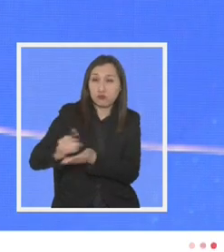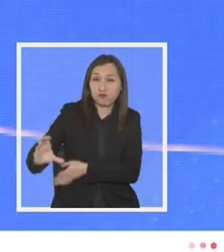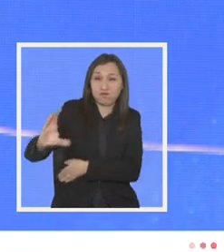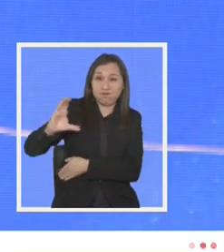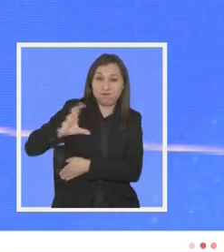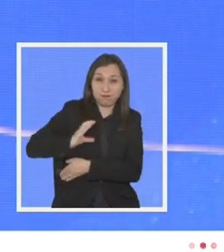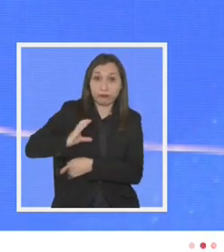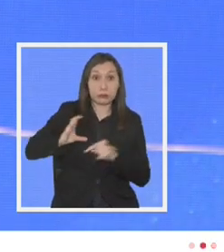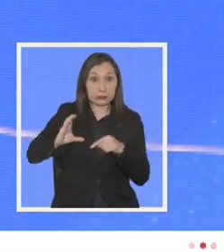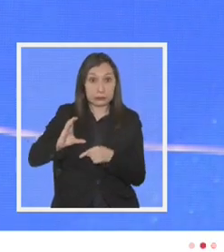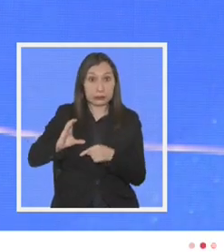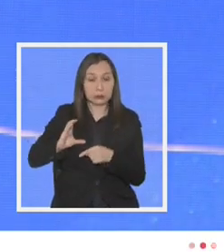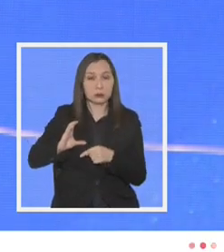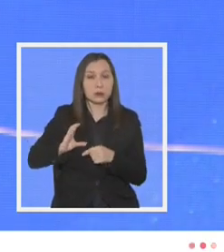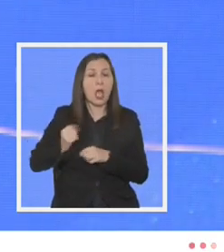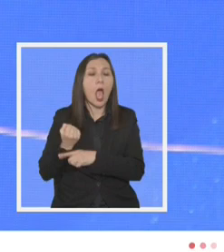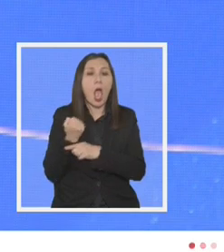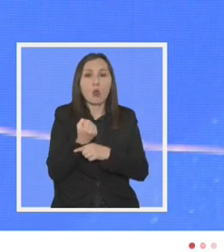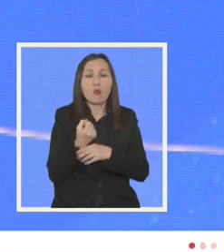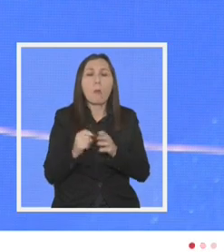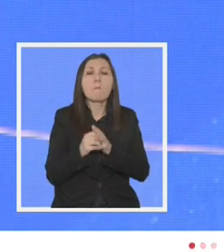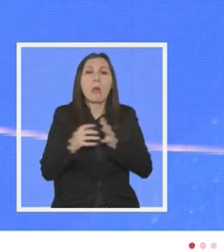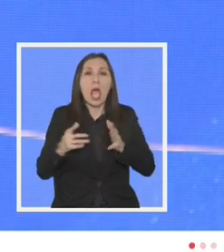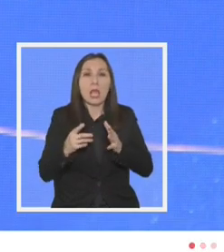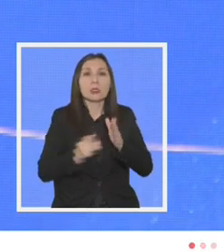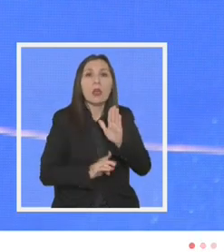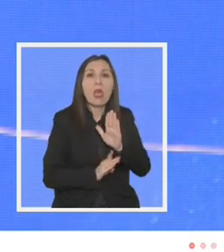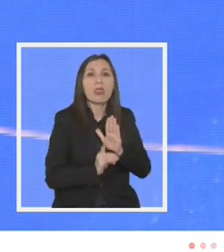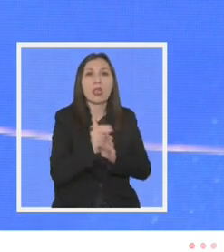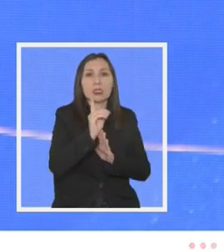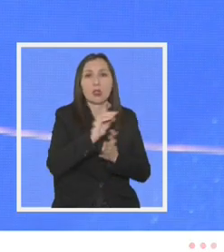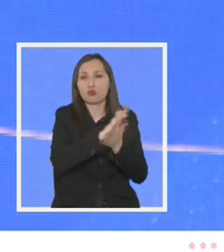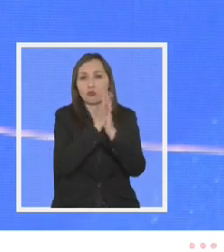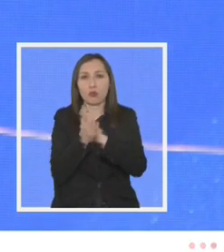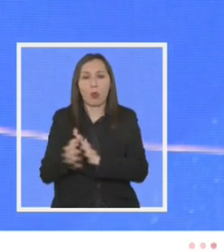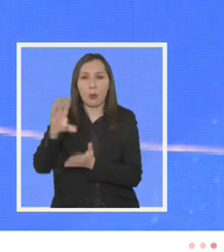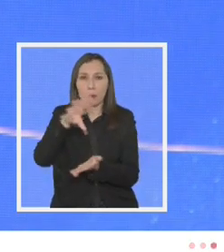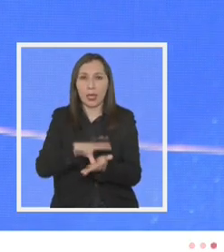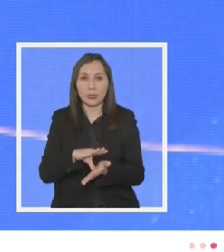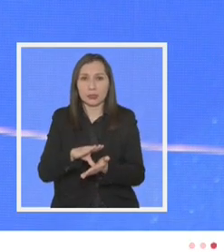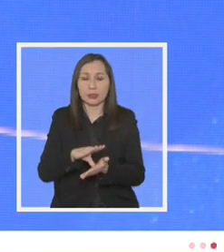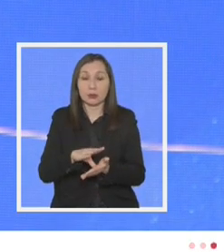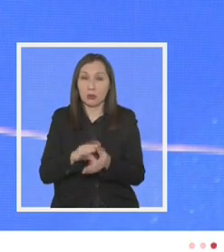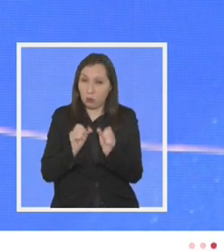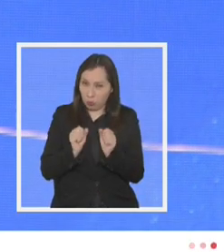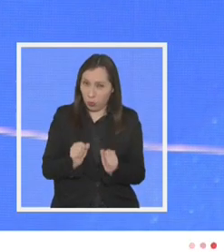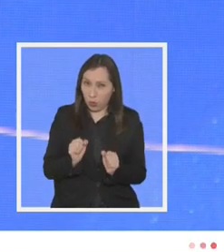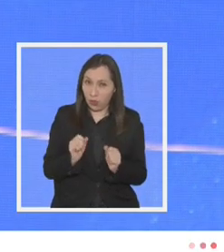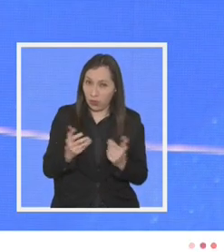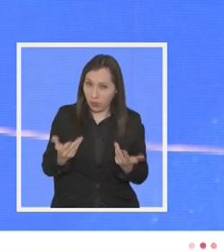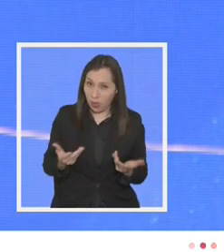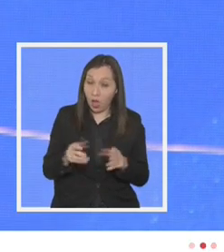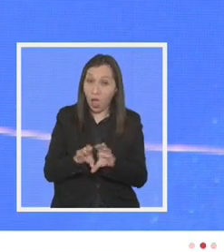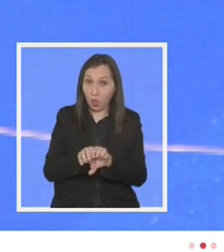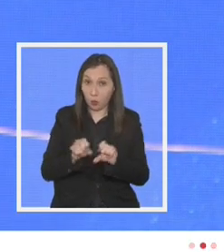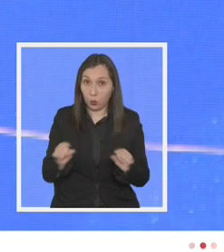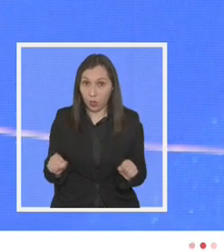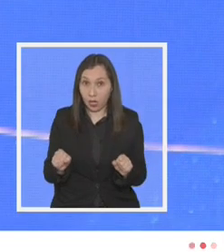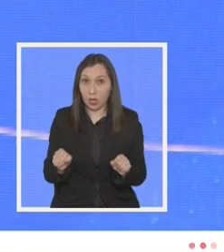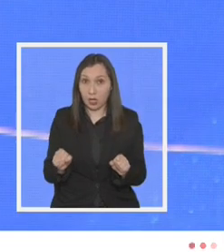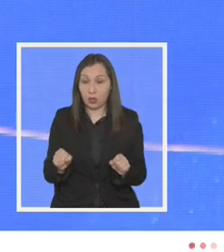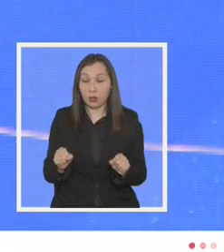contribuyan más al desarrollo de toda la nación ¿podemos llegar a un acuerdo